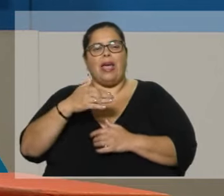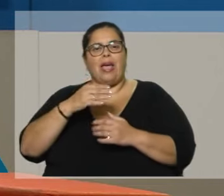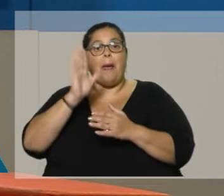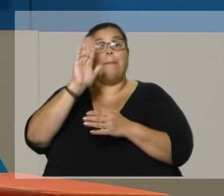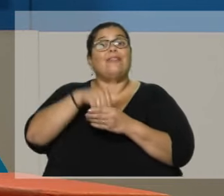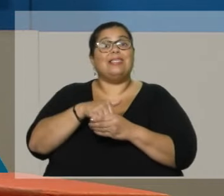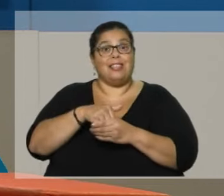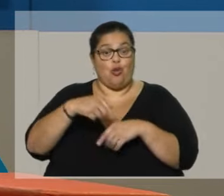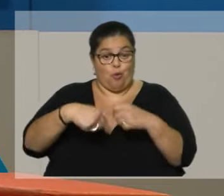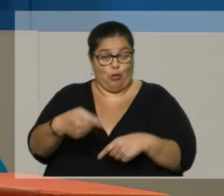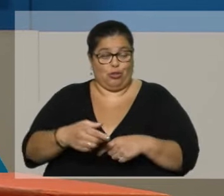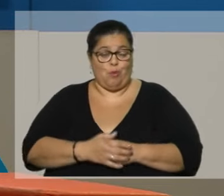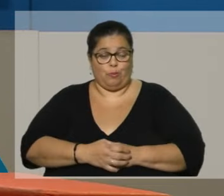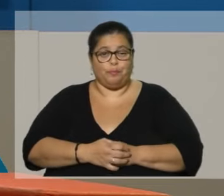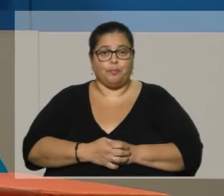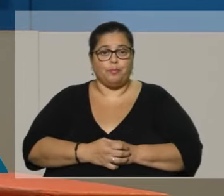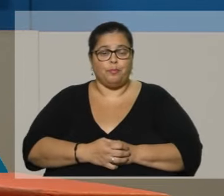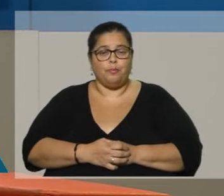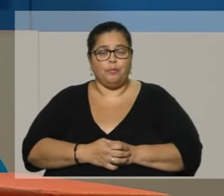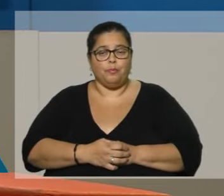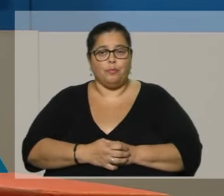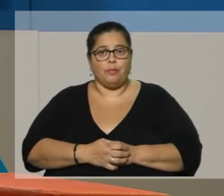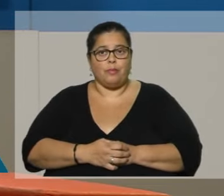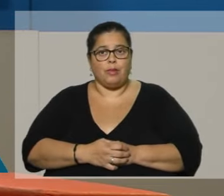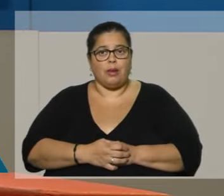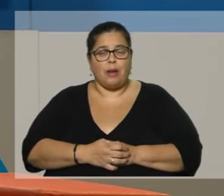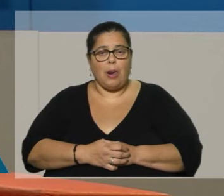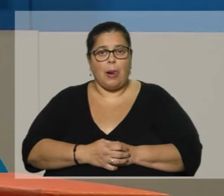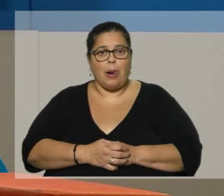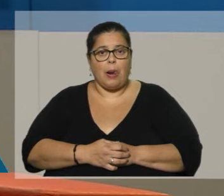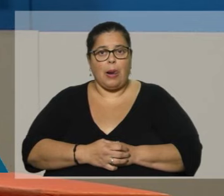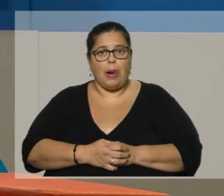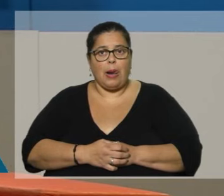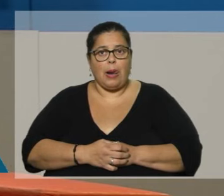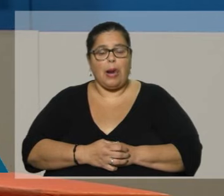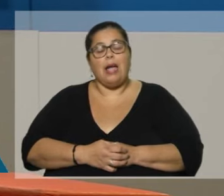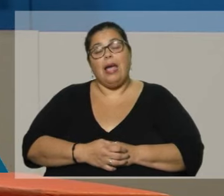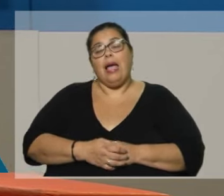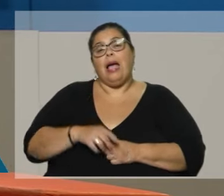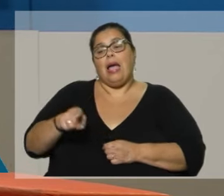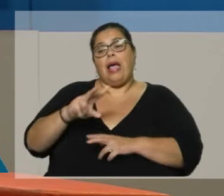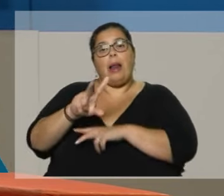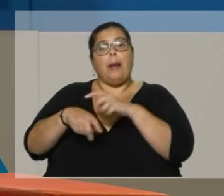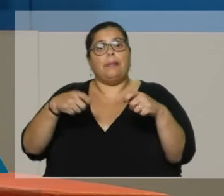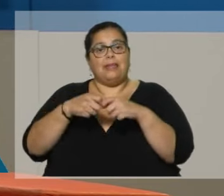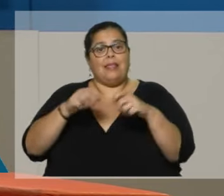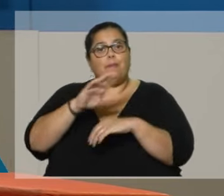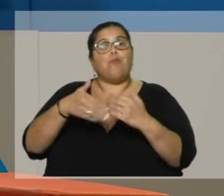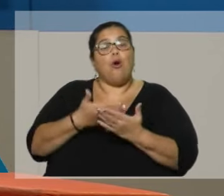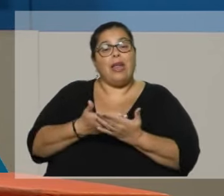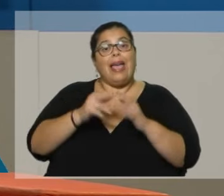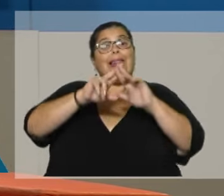Parece ser que se viene el plebiscito. Y es un tema, lo que proponen es eliminar directamente el sistema de